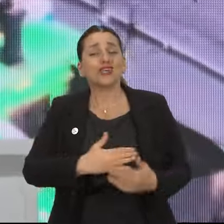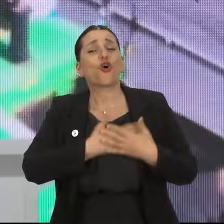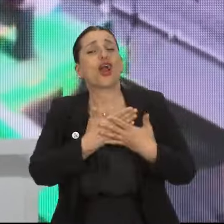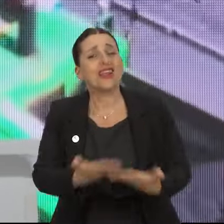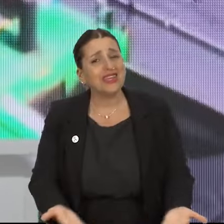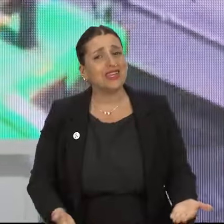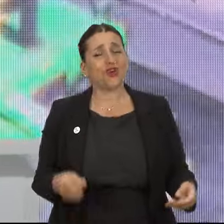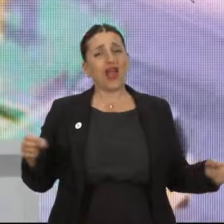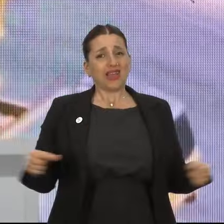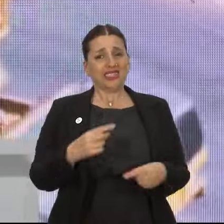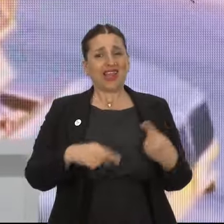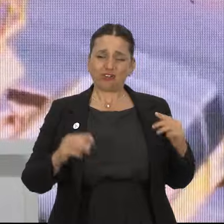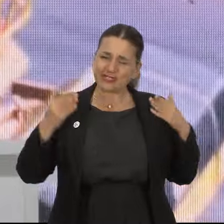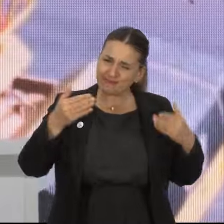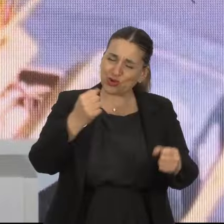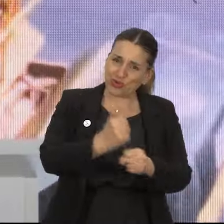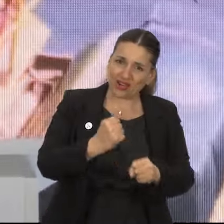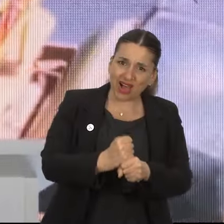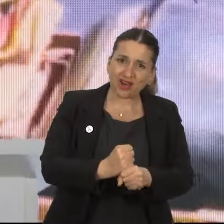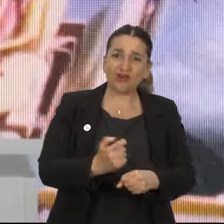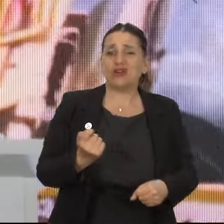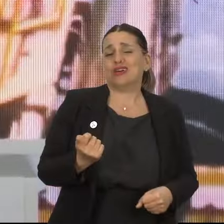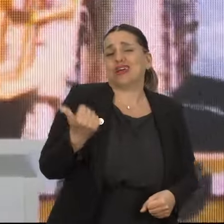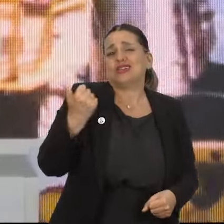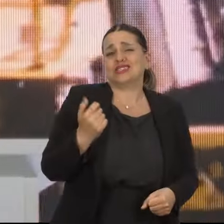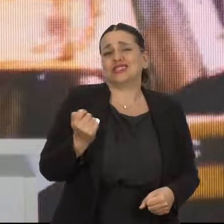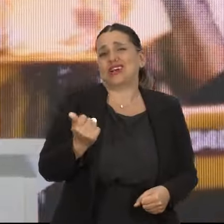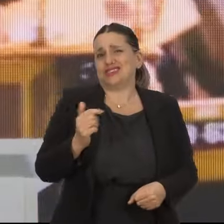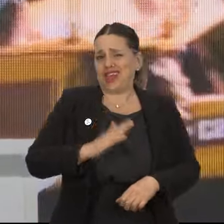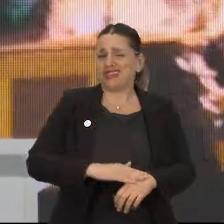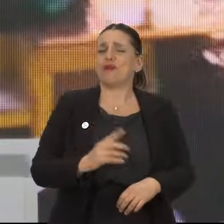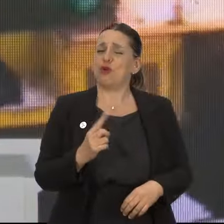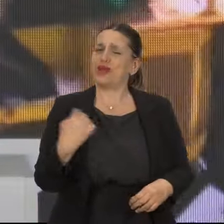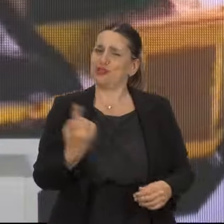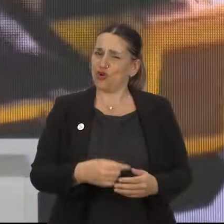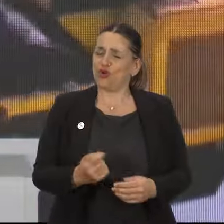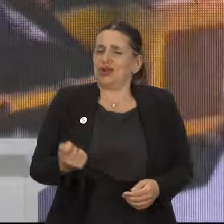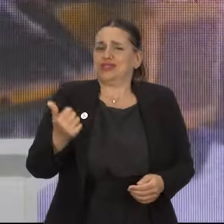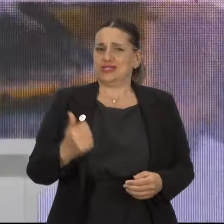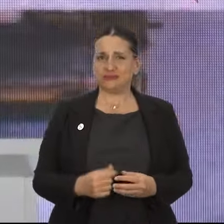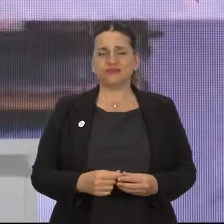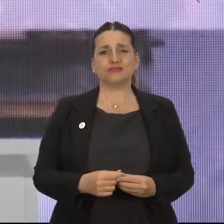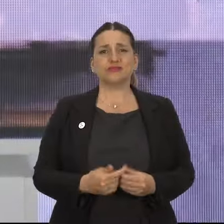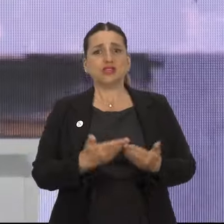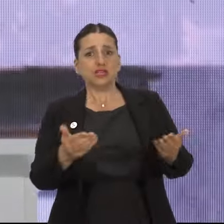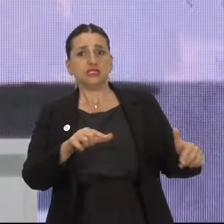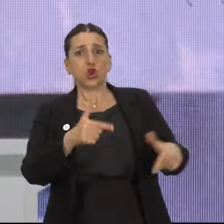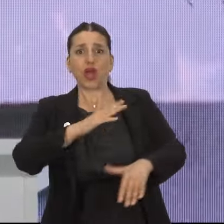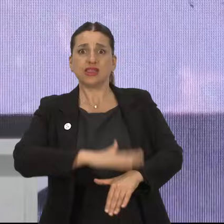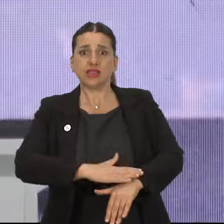las cosas con cariño, si uno hace las cosas con dedicación, casi, casi que tenés tiempo para todo. Casi.